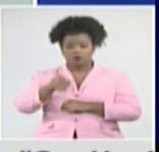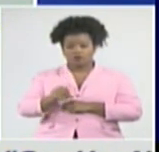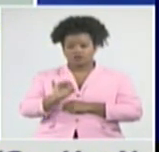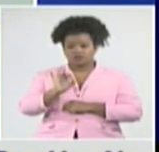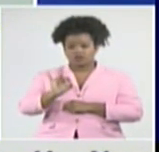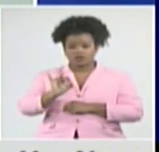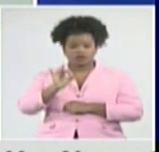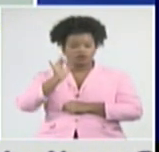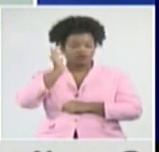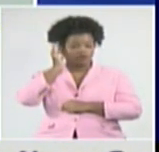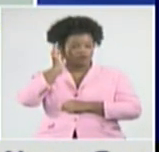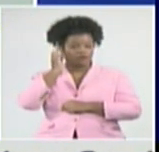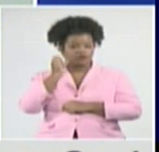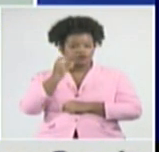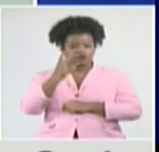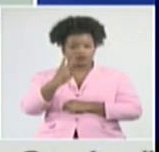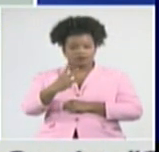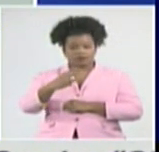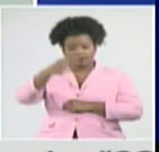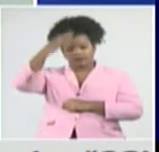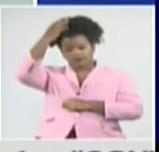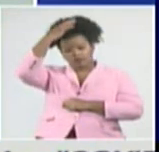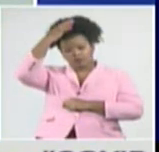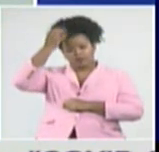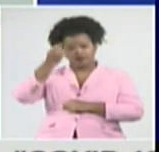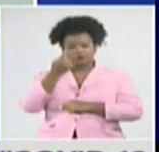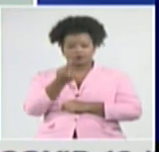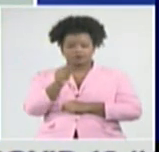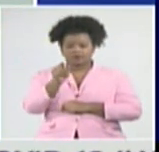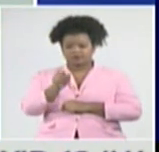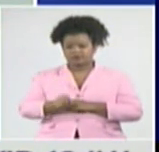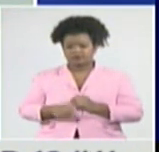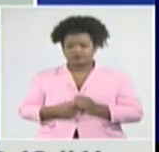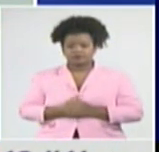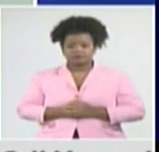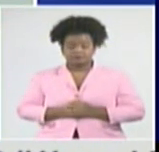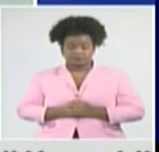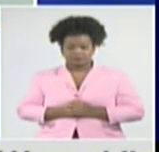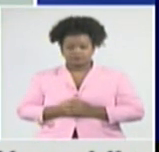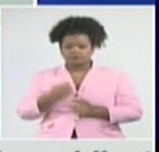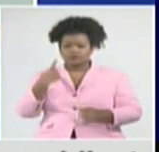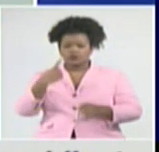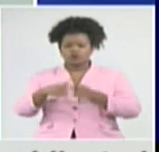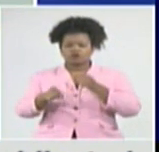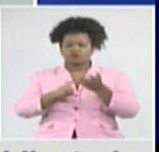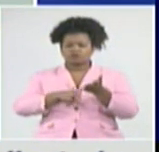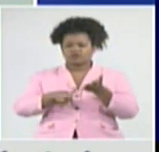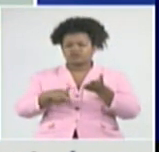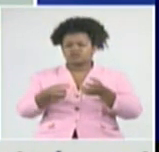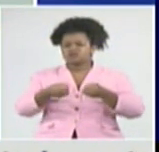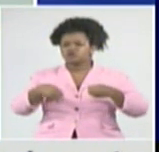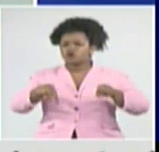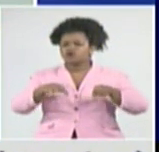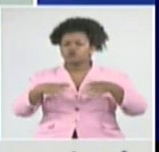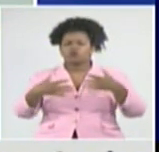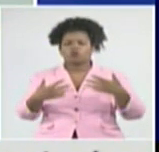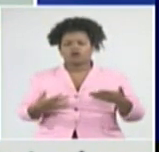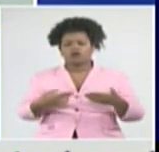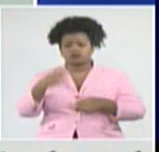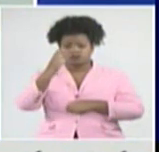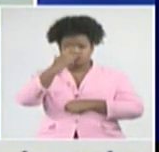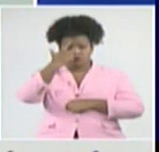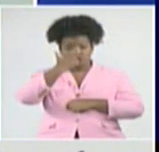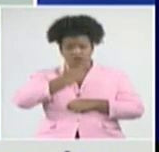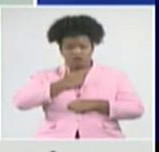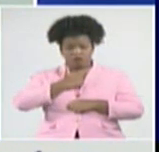3, y Tahuasco, con solo un caso. Avanzamos, conocemos ahora, la situación de Ciego de Ávila, Ciego de Ávila, que ha